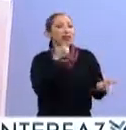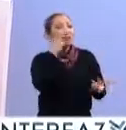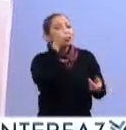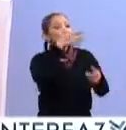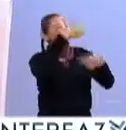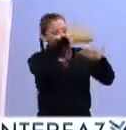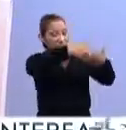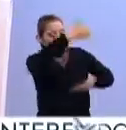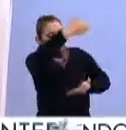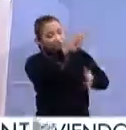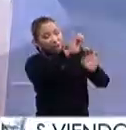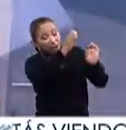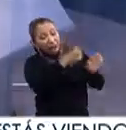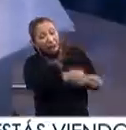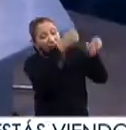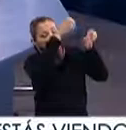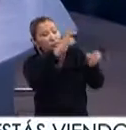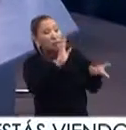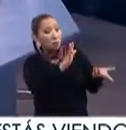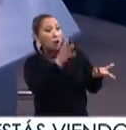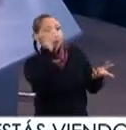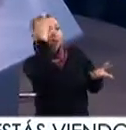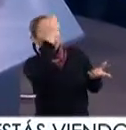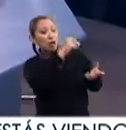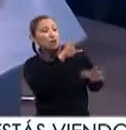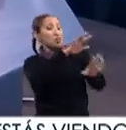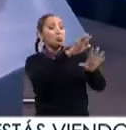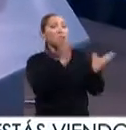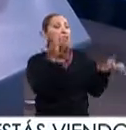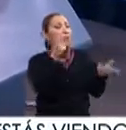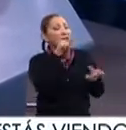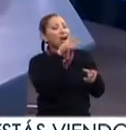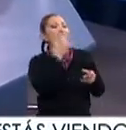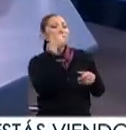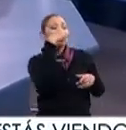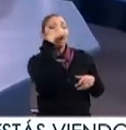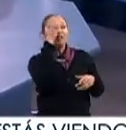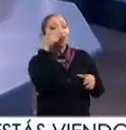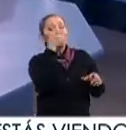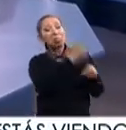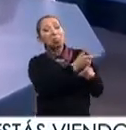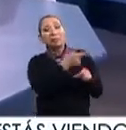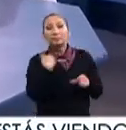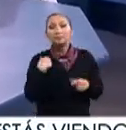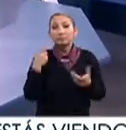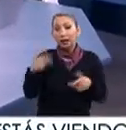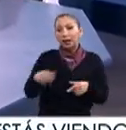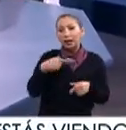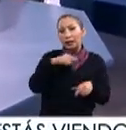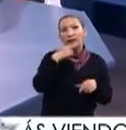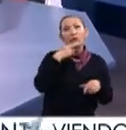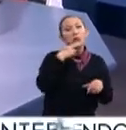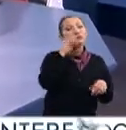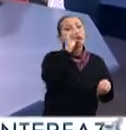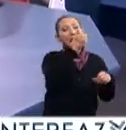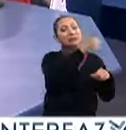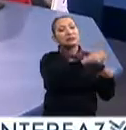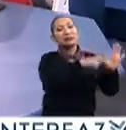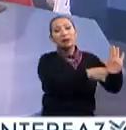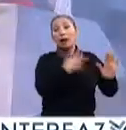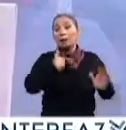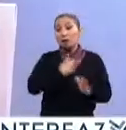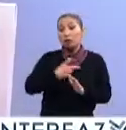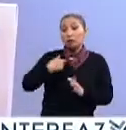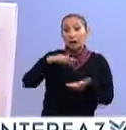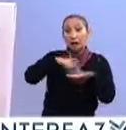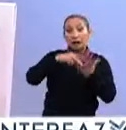la arquitectura no es tan, tan rigorista como allá, ¿no? Nosotros tenemos mucho el funcionamiento y lo que me gusta